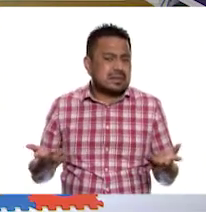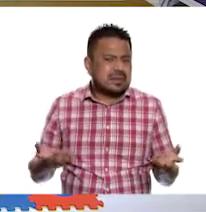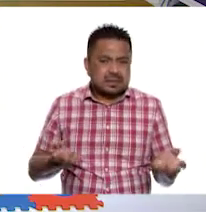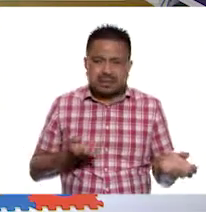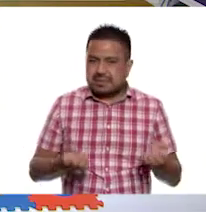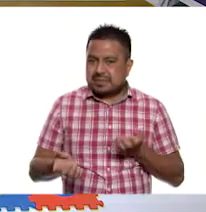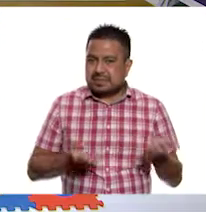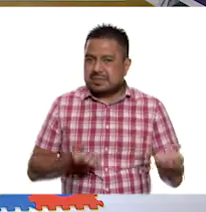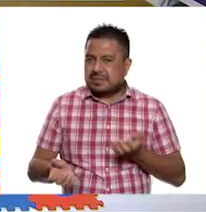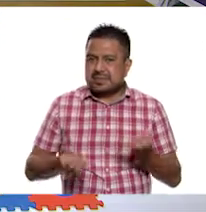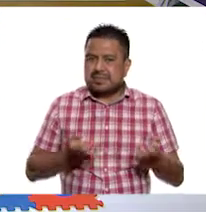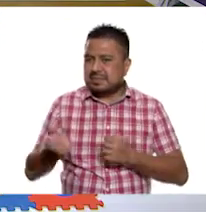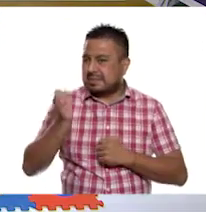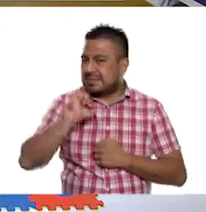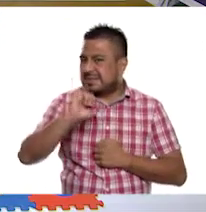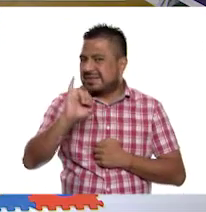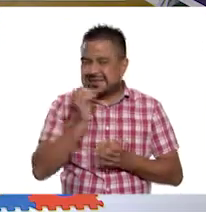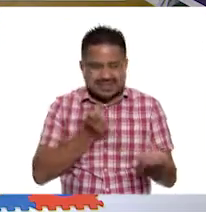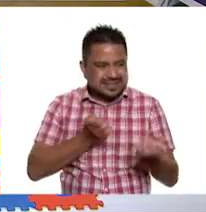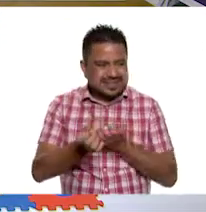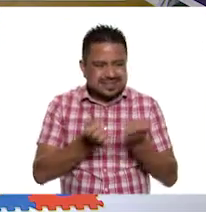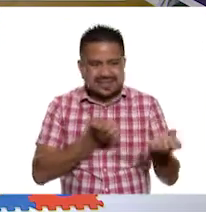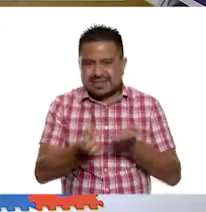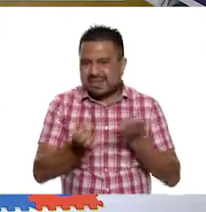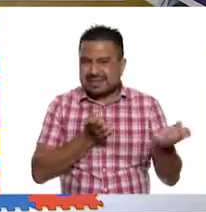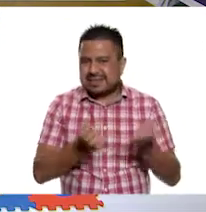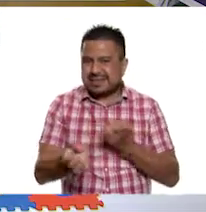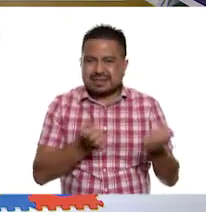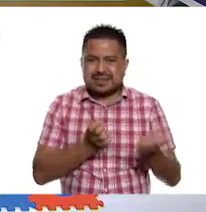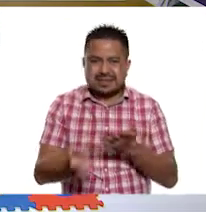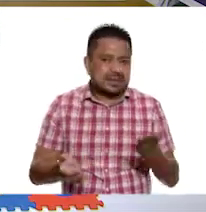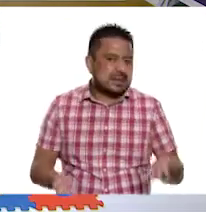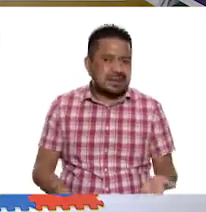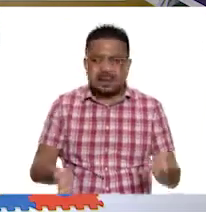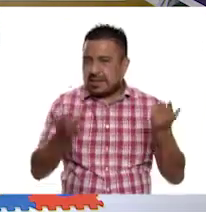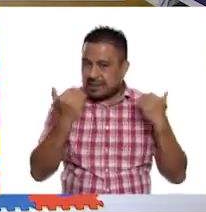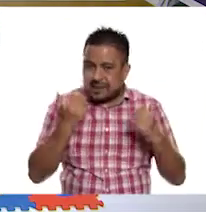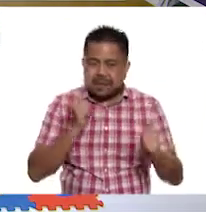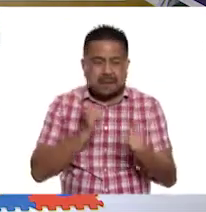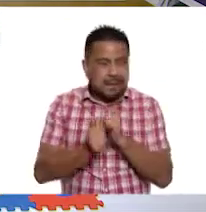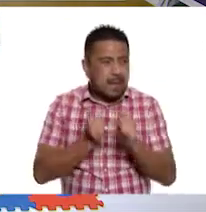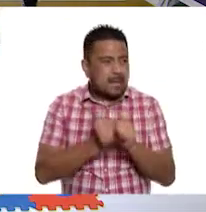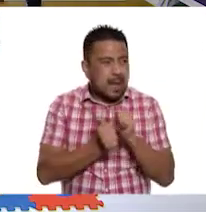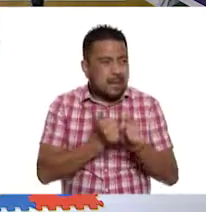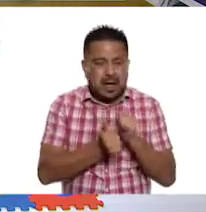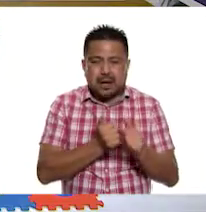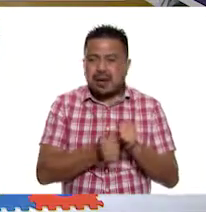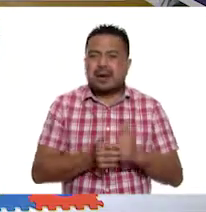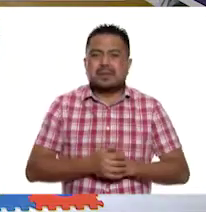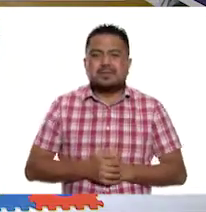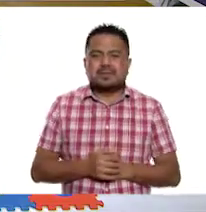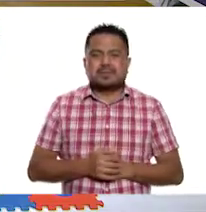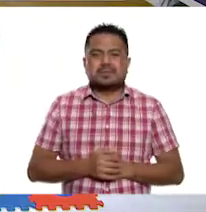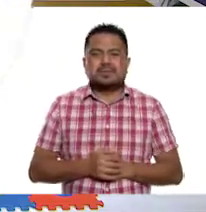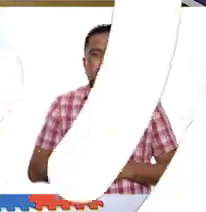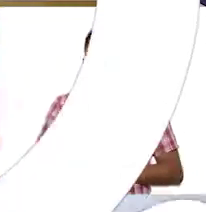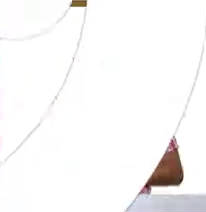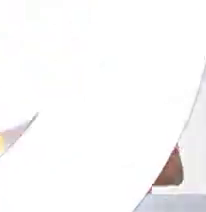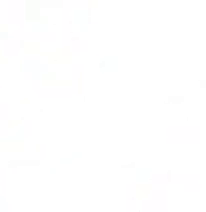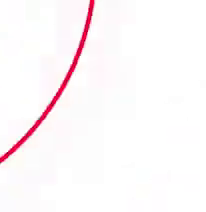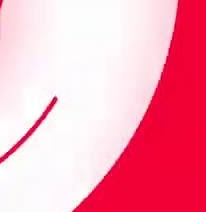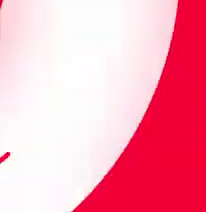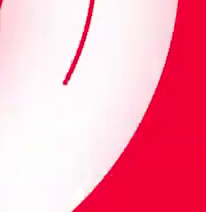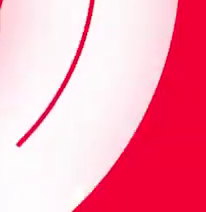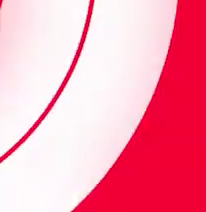Movernos. Exacto, movernos. Así que vamos a correr, vamos a correr. Mantengamos la sana distancia,